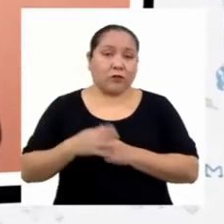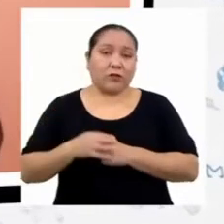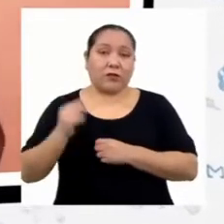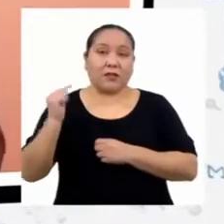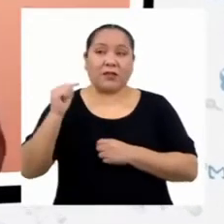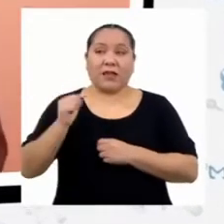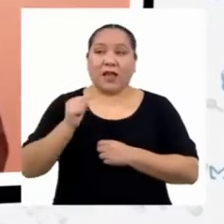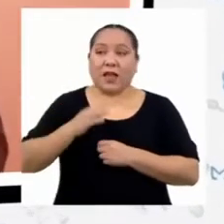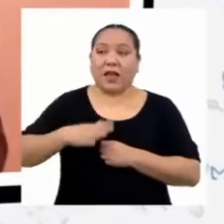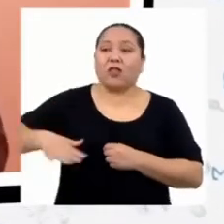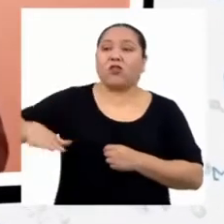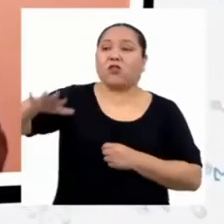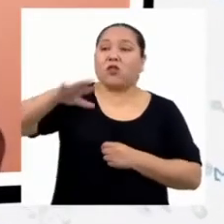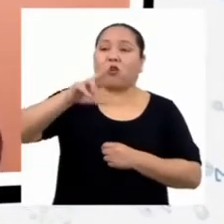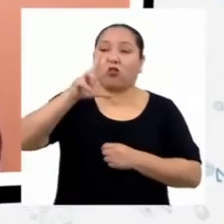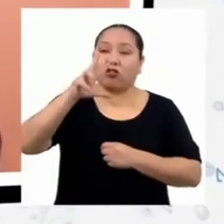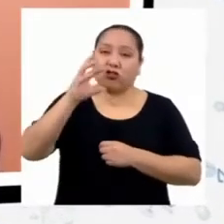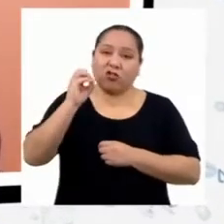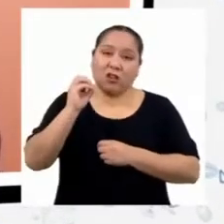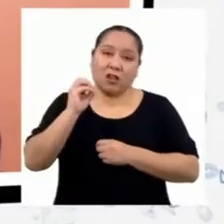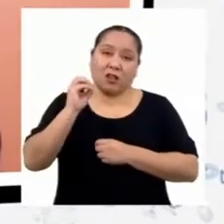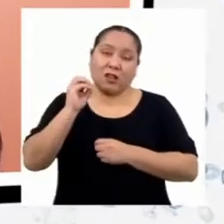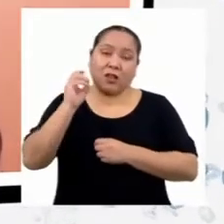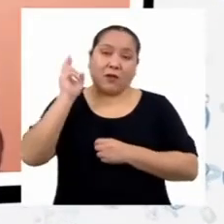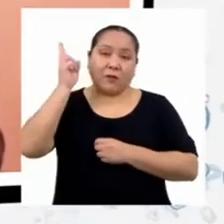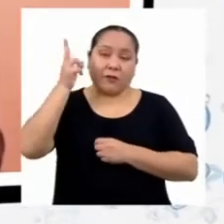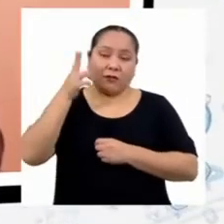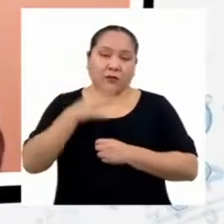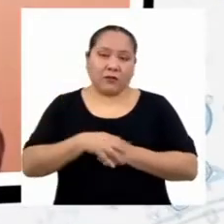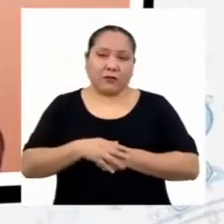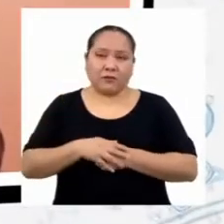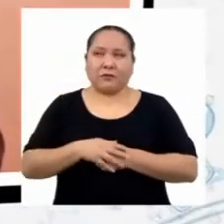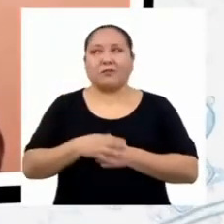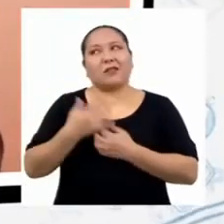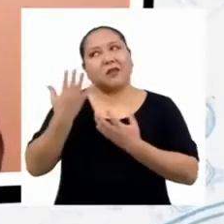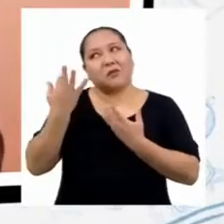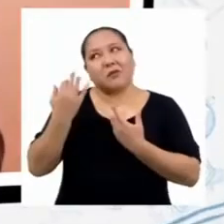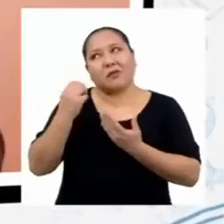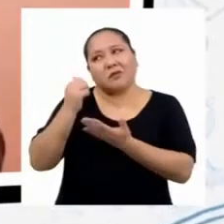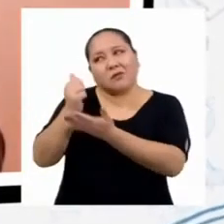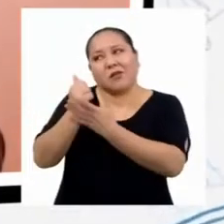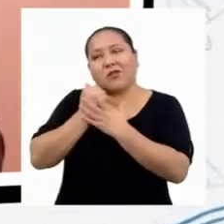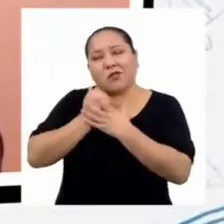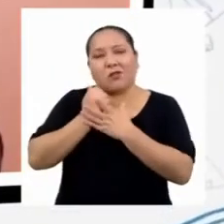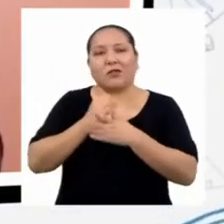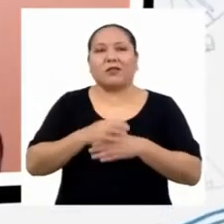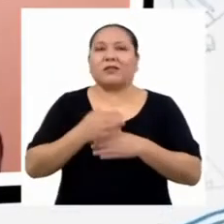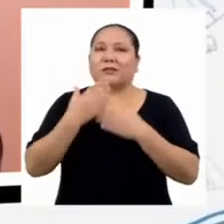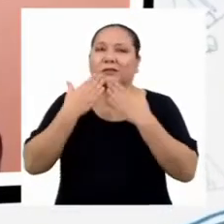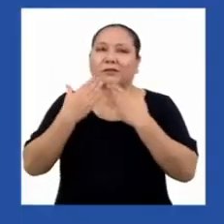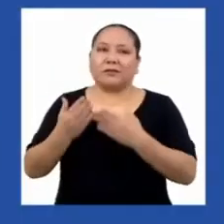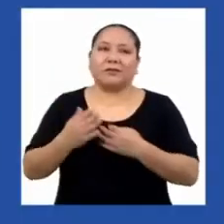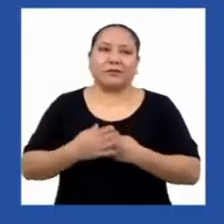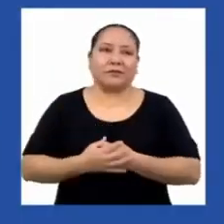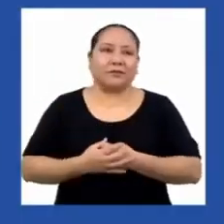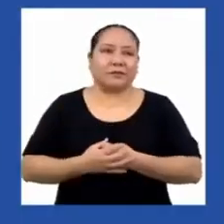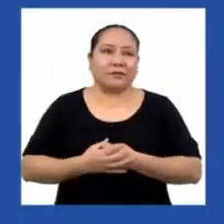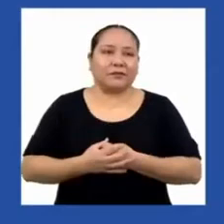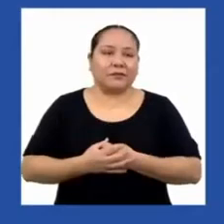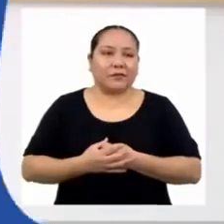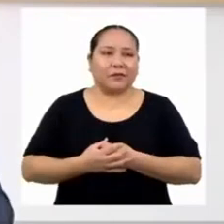de los 30? ¿Ya? Bueno, espero puedan ayudarme. Gracias.